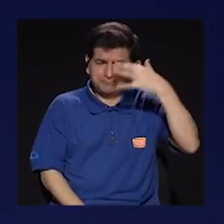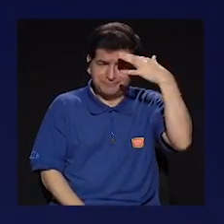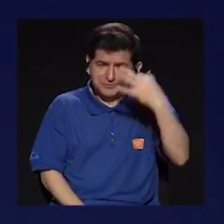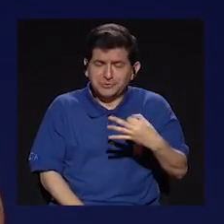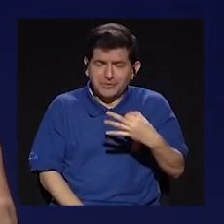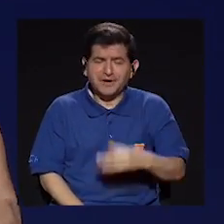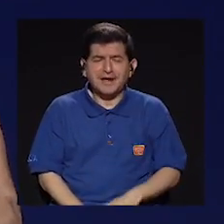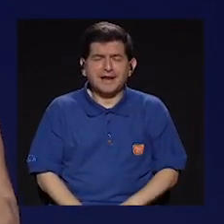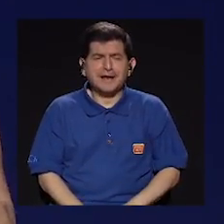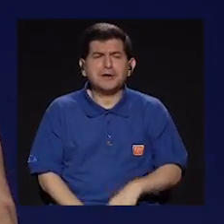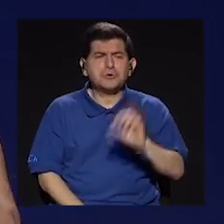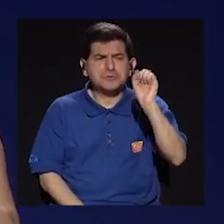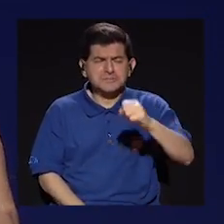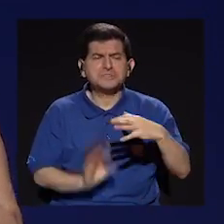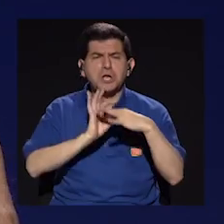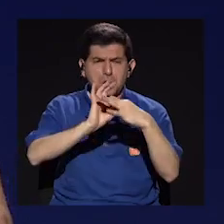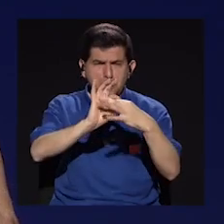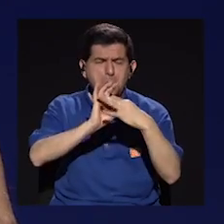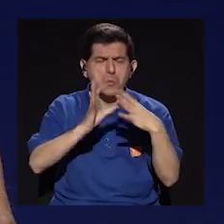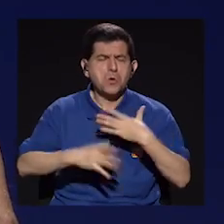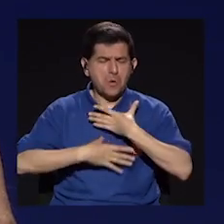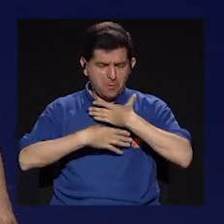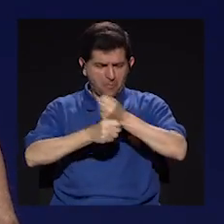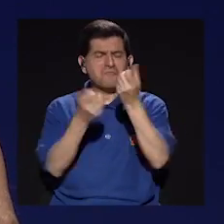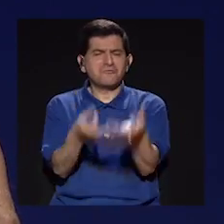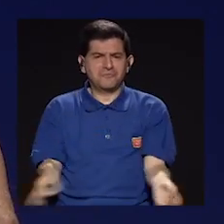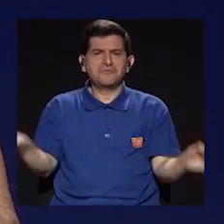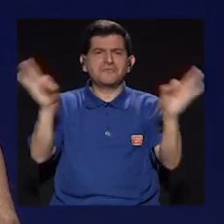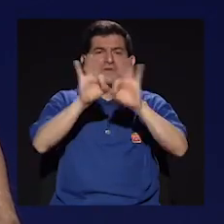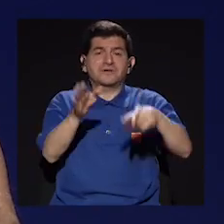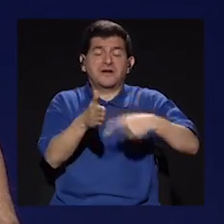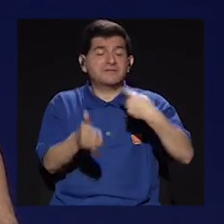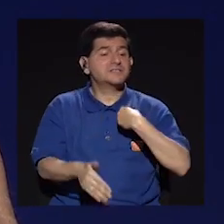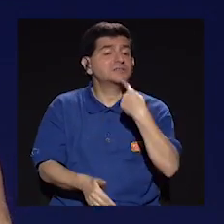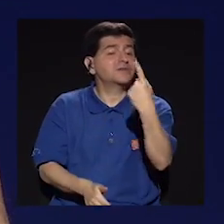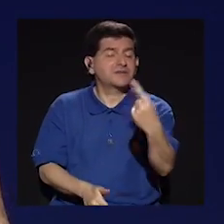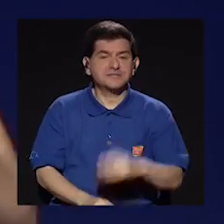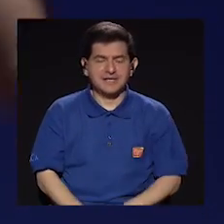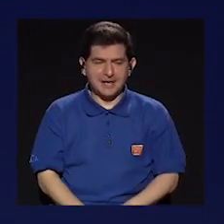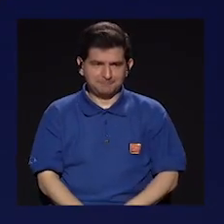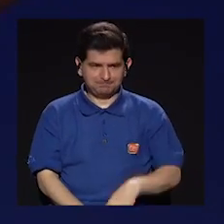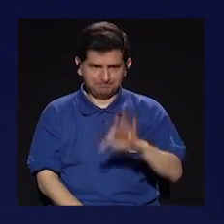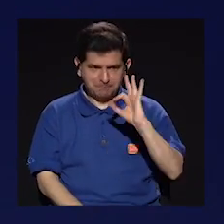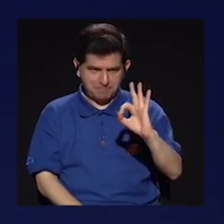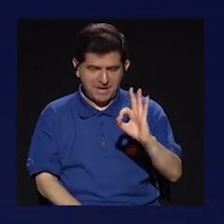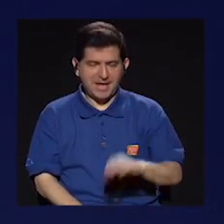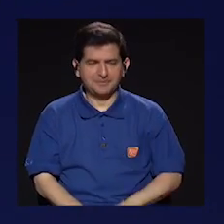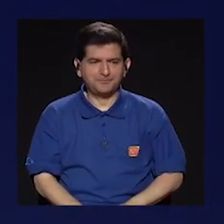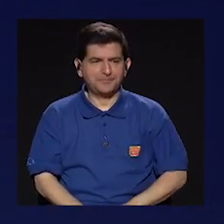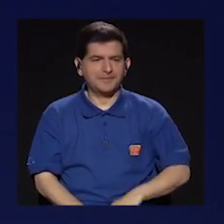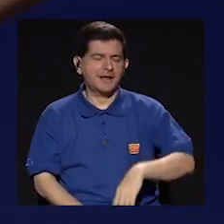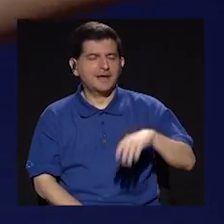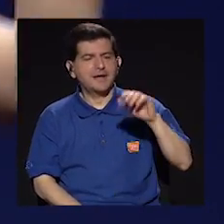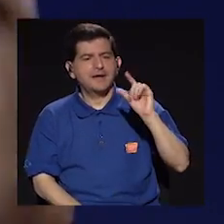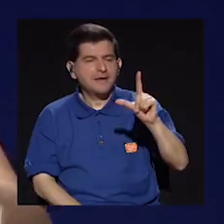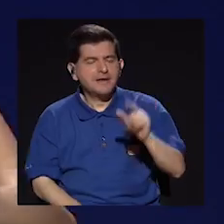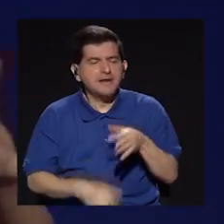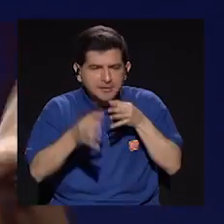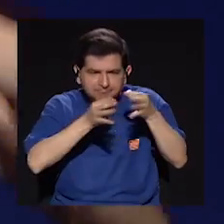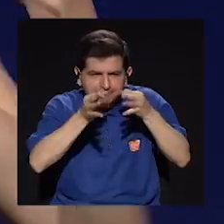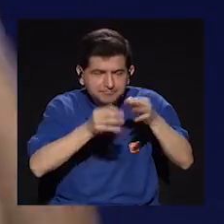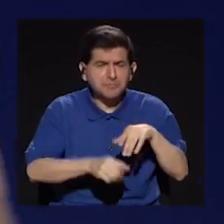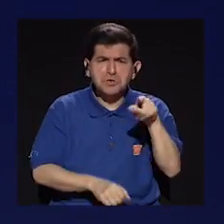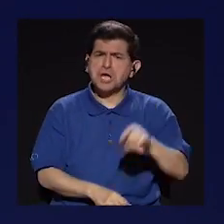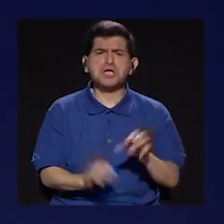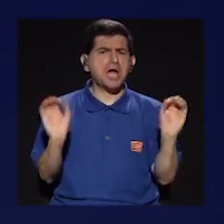Y creo que logramos tener un vínculo de confianza tan importante que muchas veces yo le decía, bueno, Lili, ta, ta, ta, y